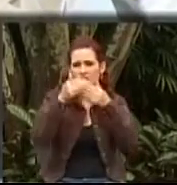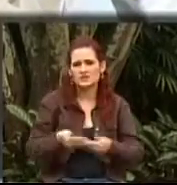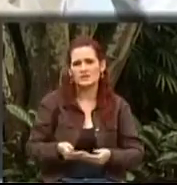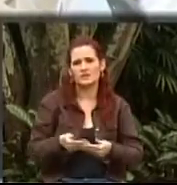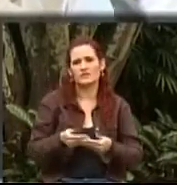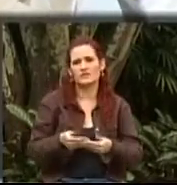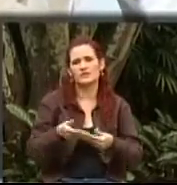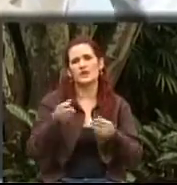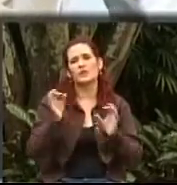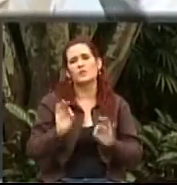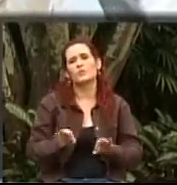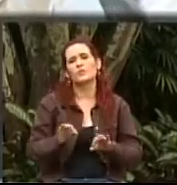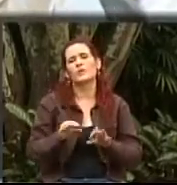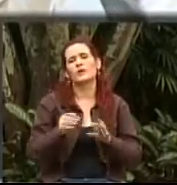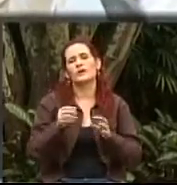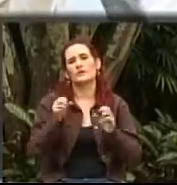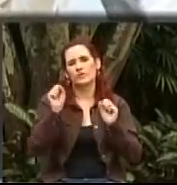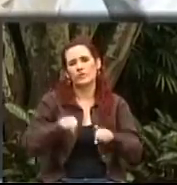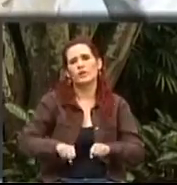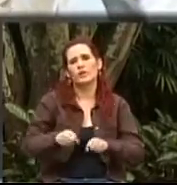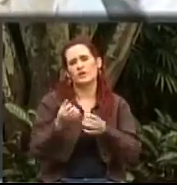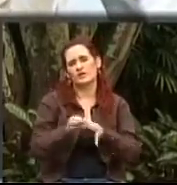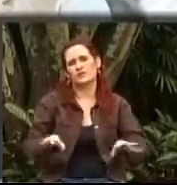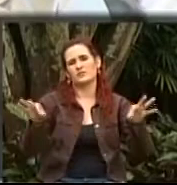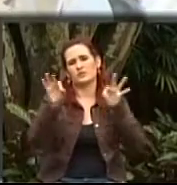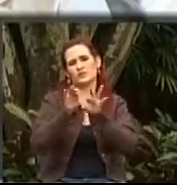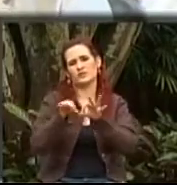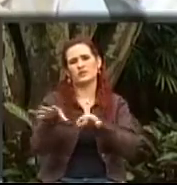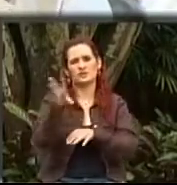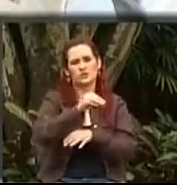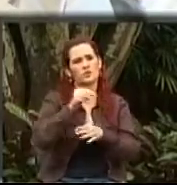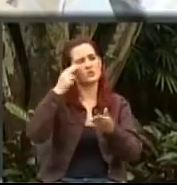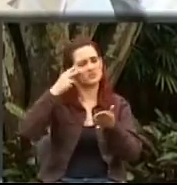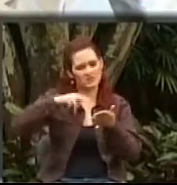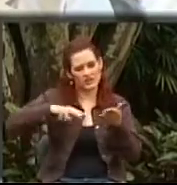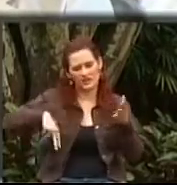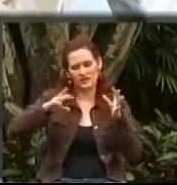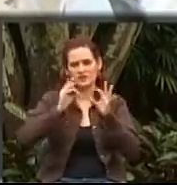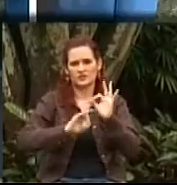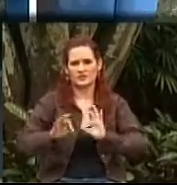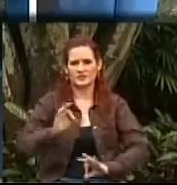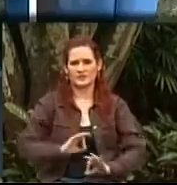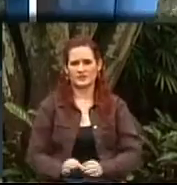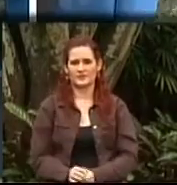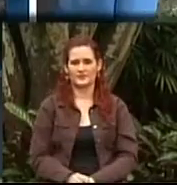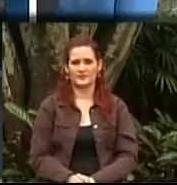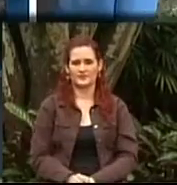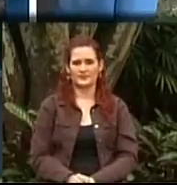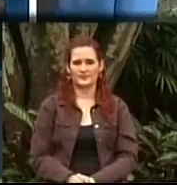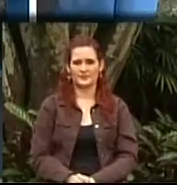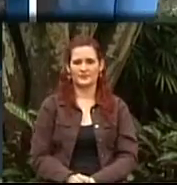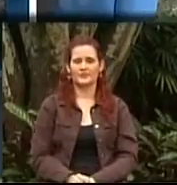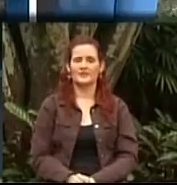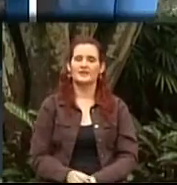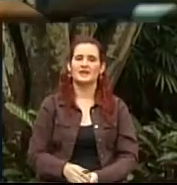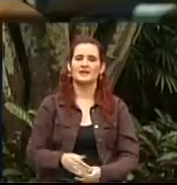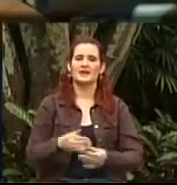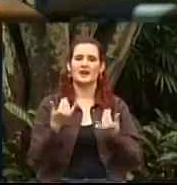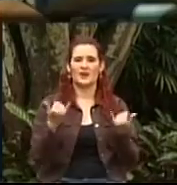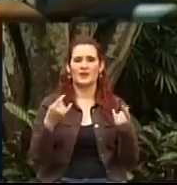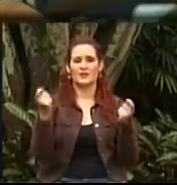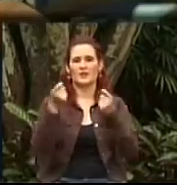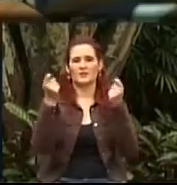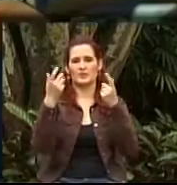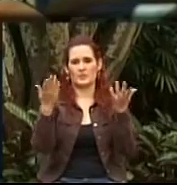tanto el paciente como quienes lo rodeamos. Entonces la invitación es para que lo hagamos todos. A Jimena, muchas gracias. Vamos a hacer la pausa